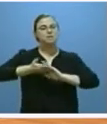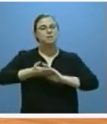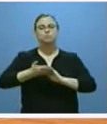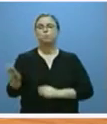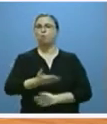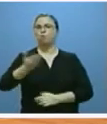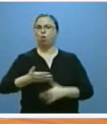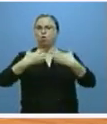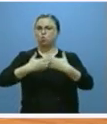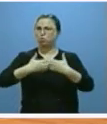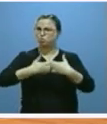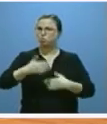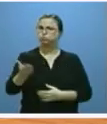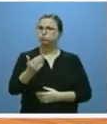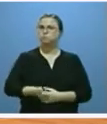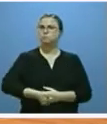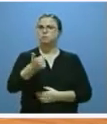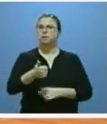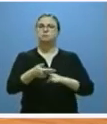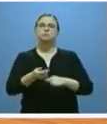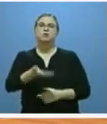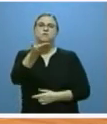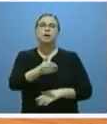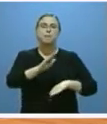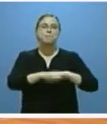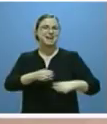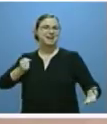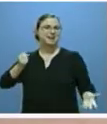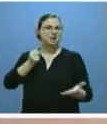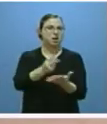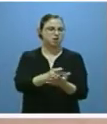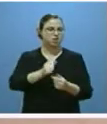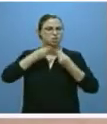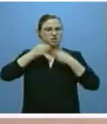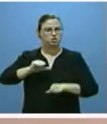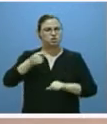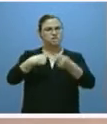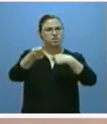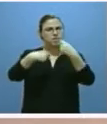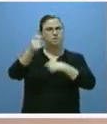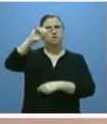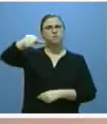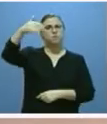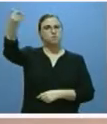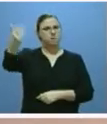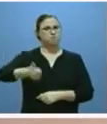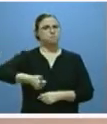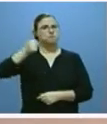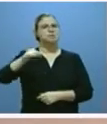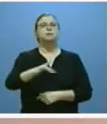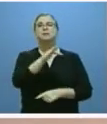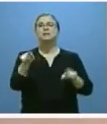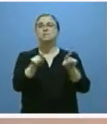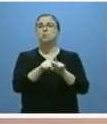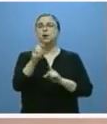industrial con una contribución esencial al récord histórico de nuestras exportaciones y sobre todo con